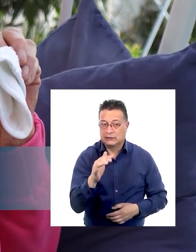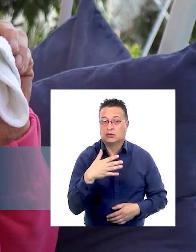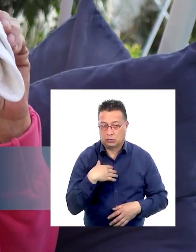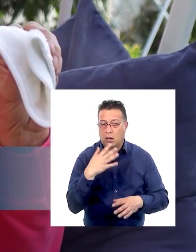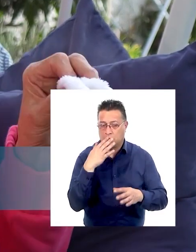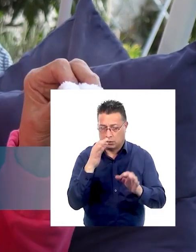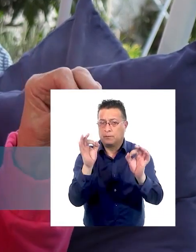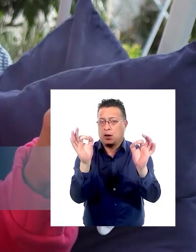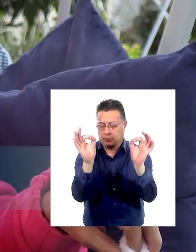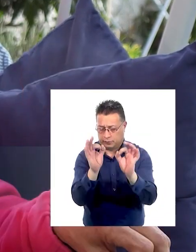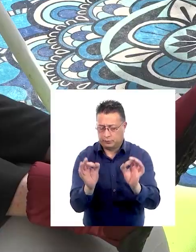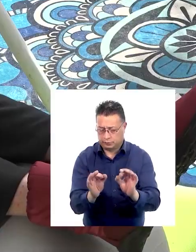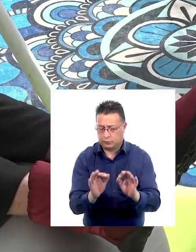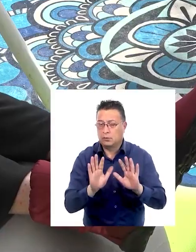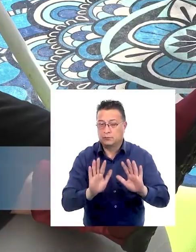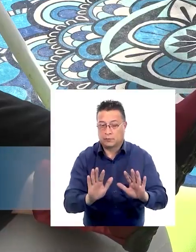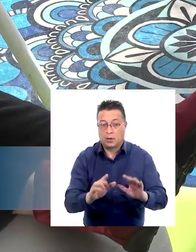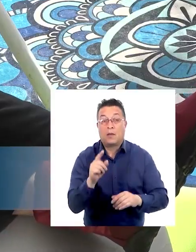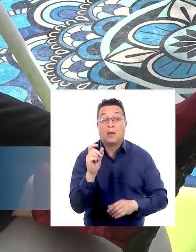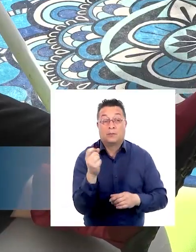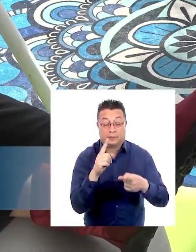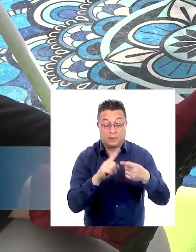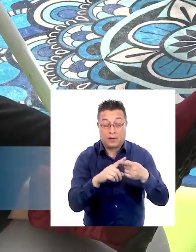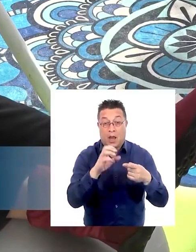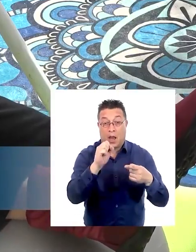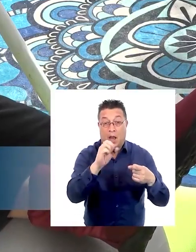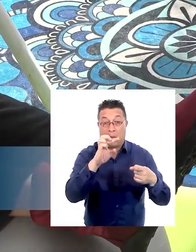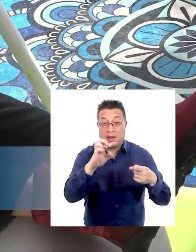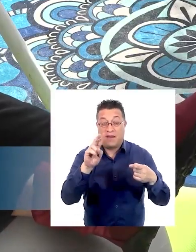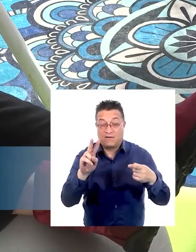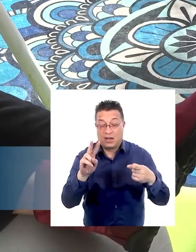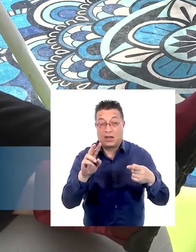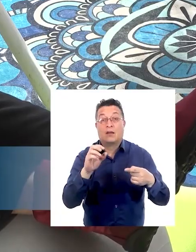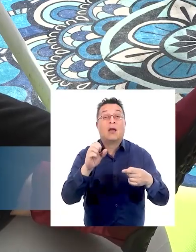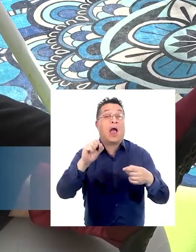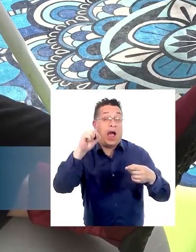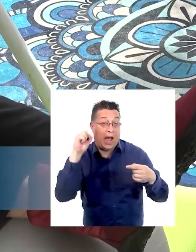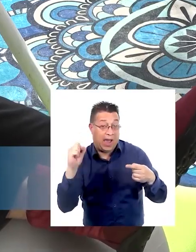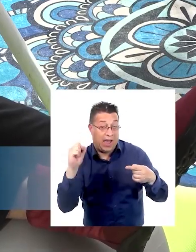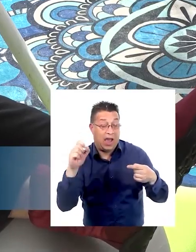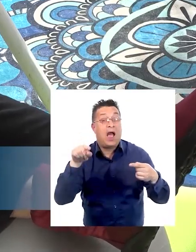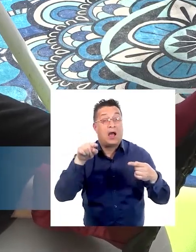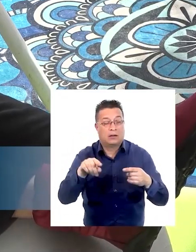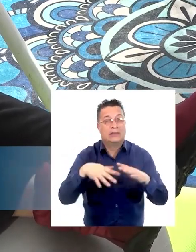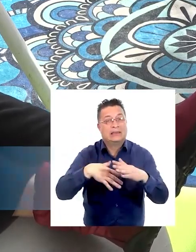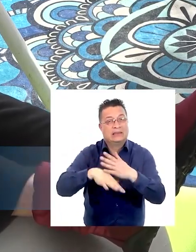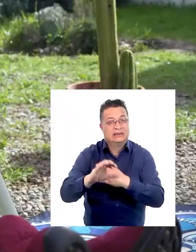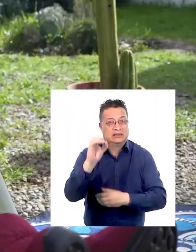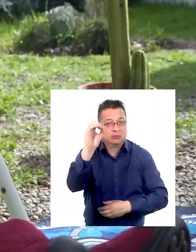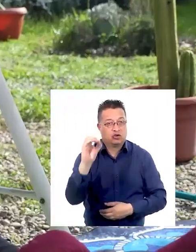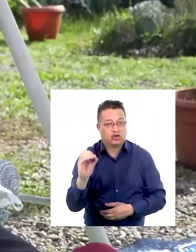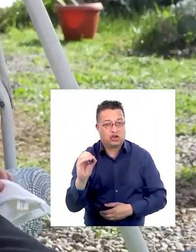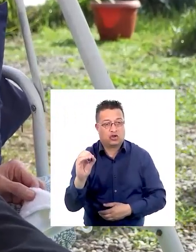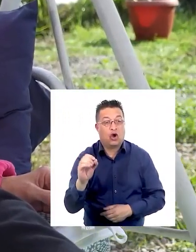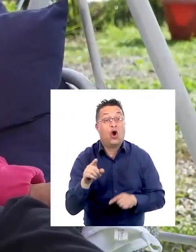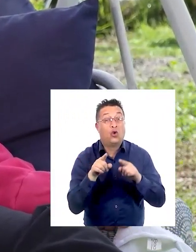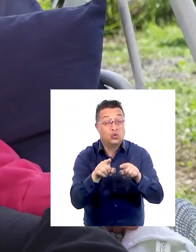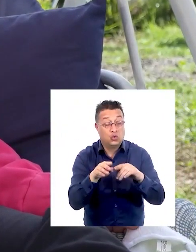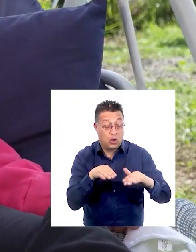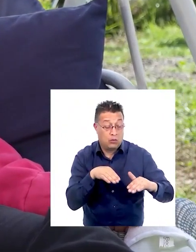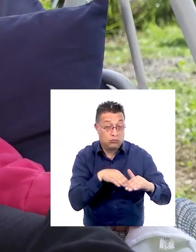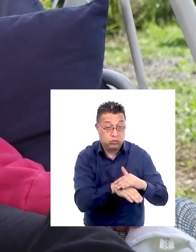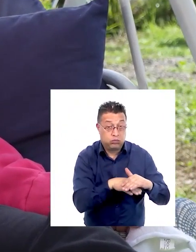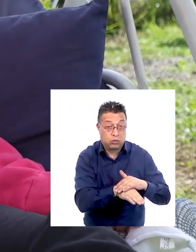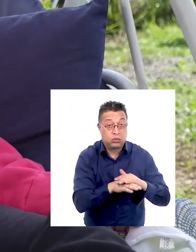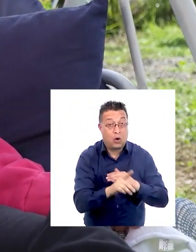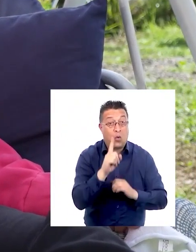explicando con toda tranquilidad. Mira, está el APB, régimen A, que te da un 15%. Si tú ahorras durante